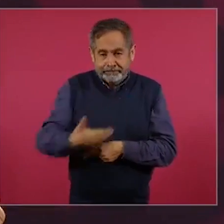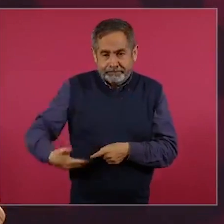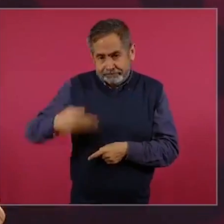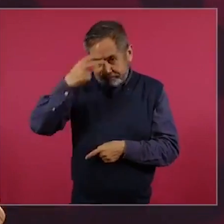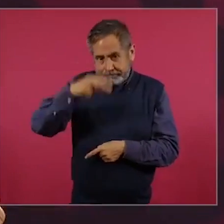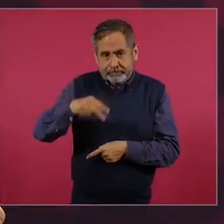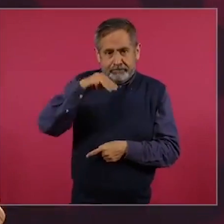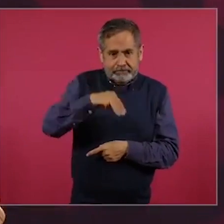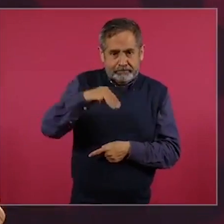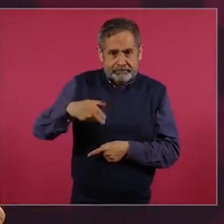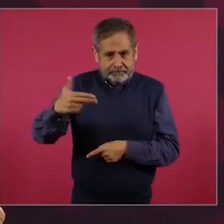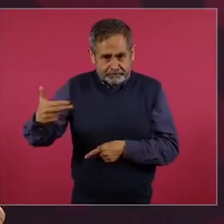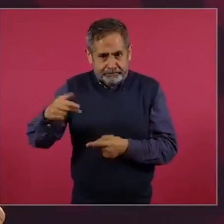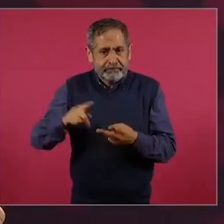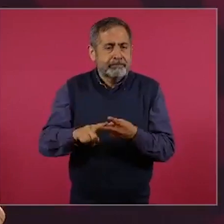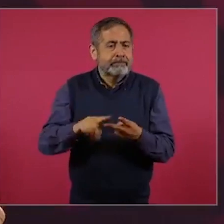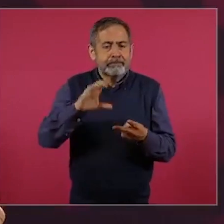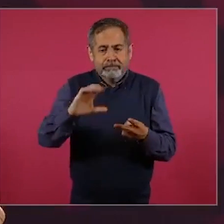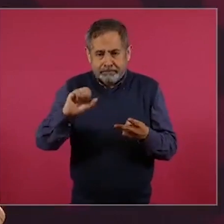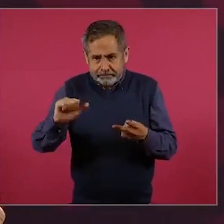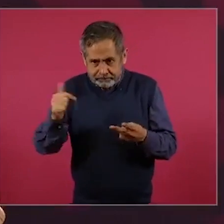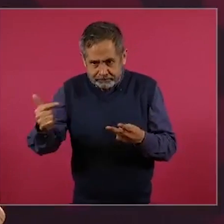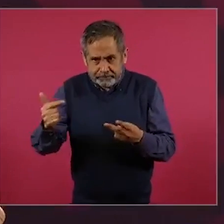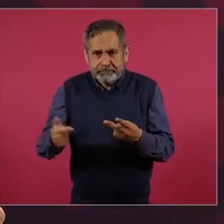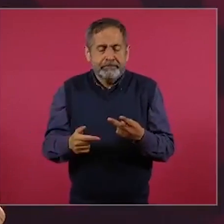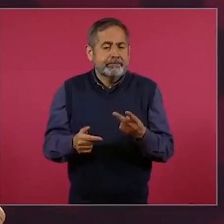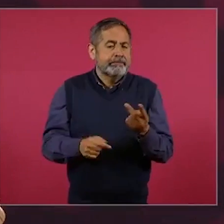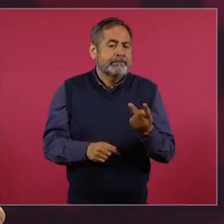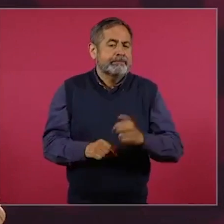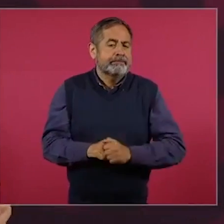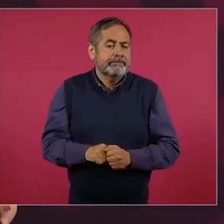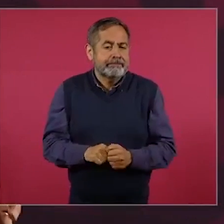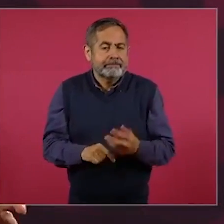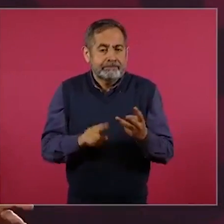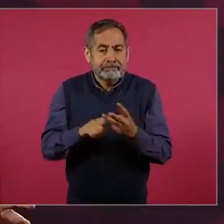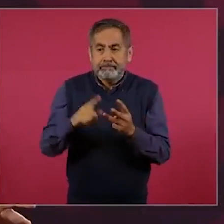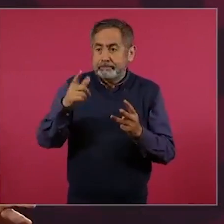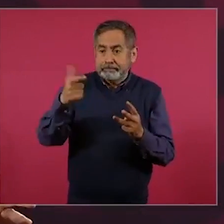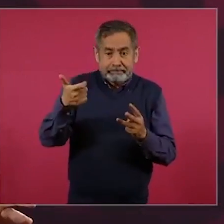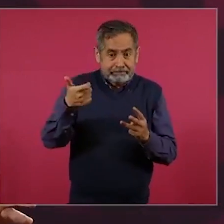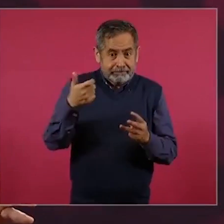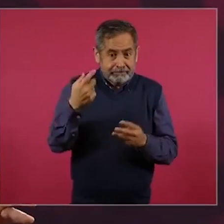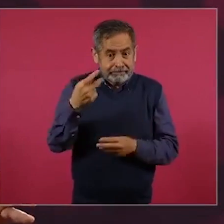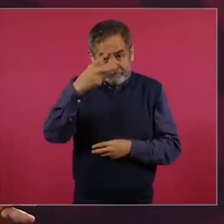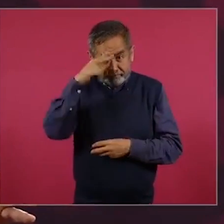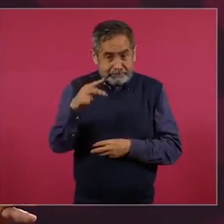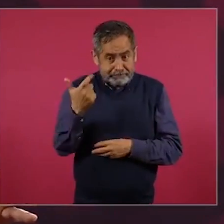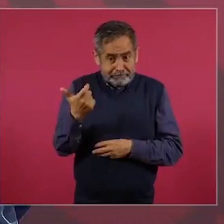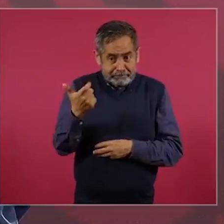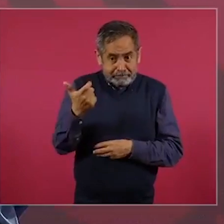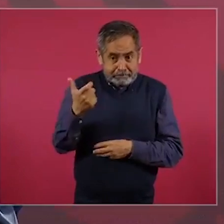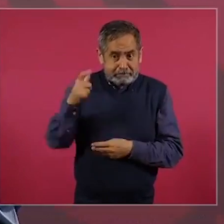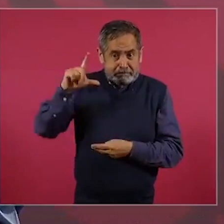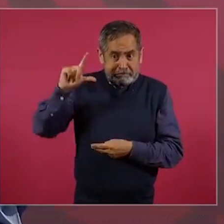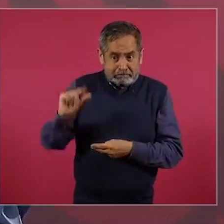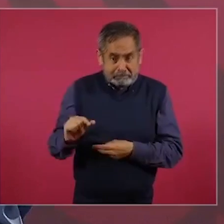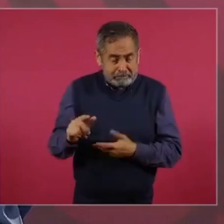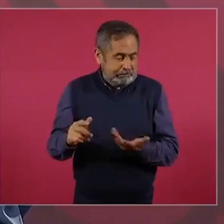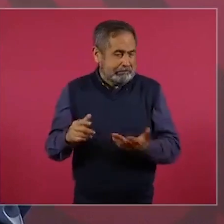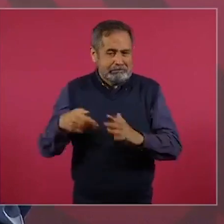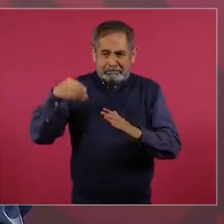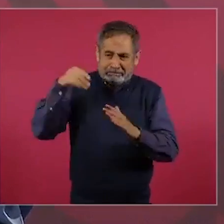devaluaciones de cuatro mil